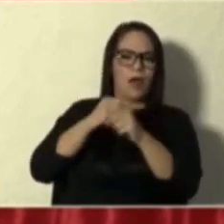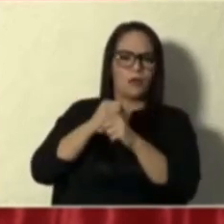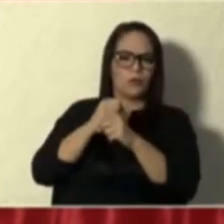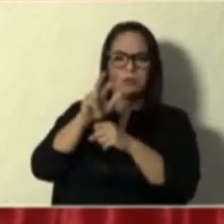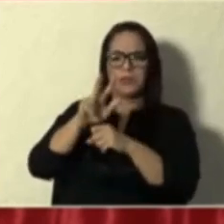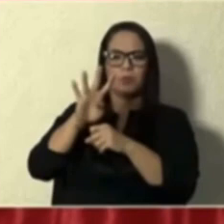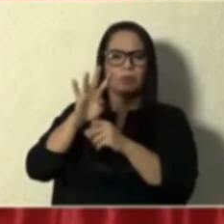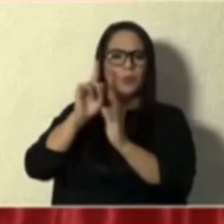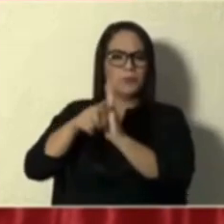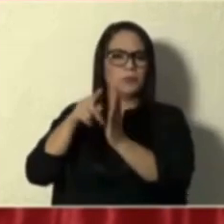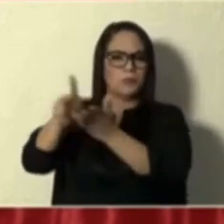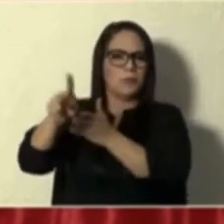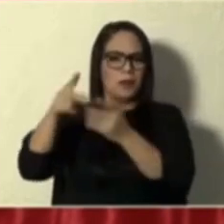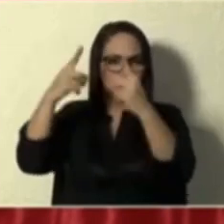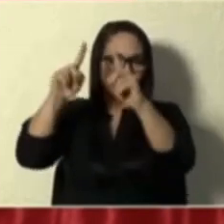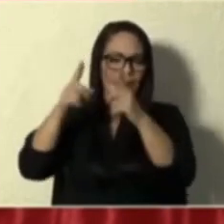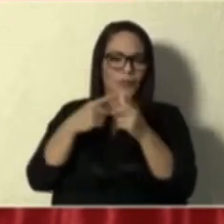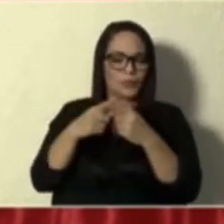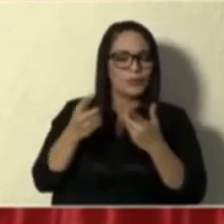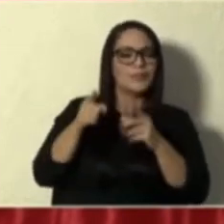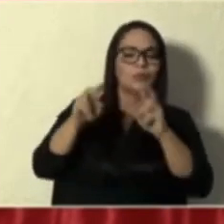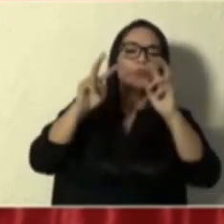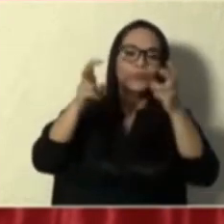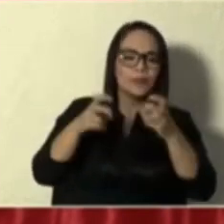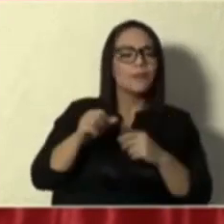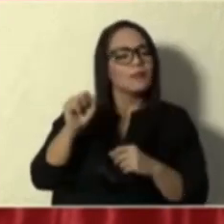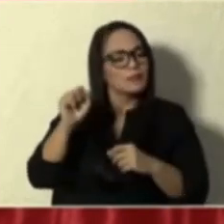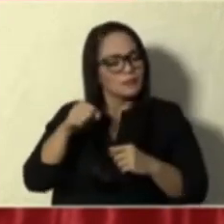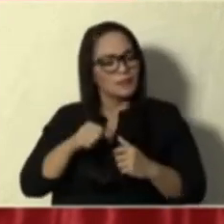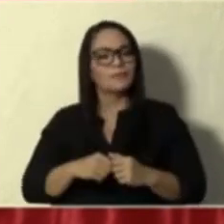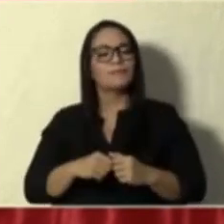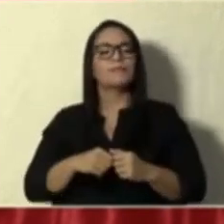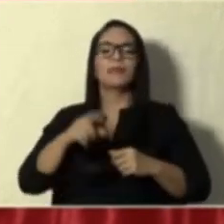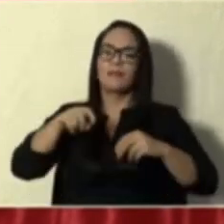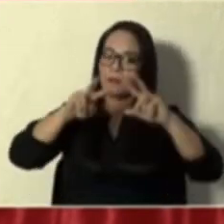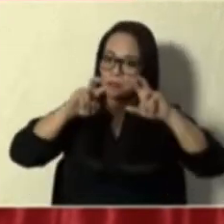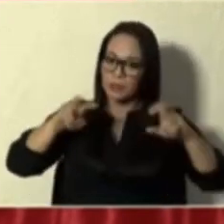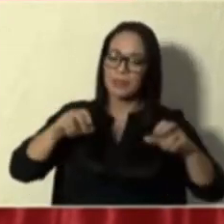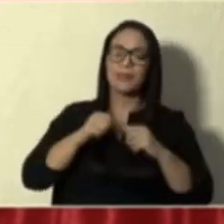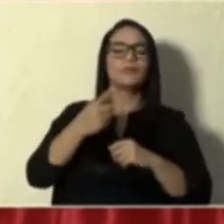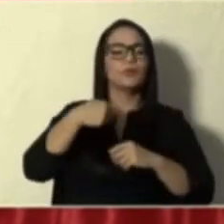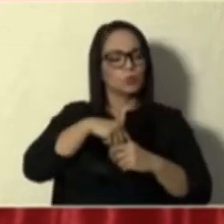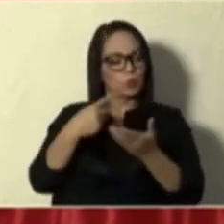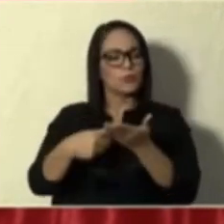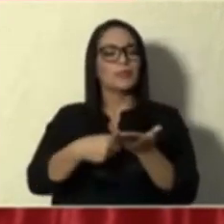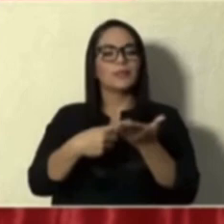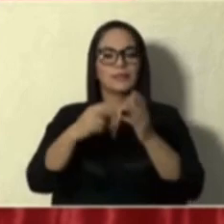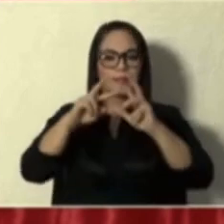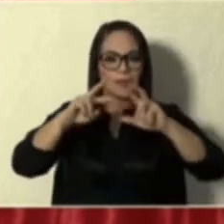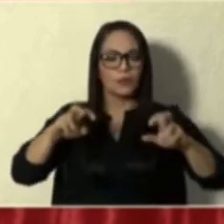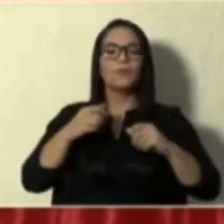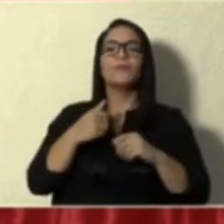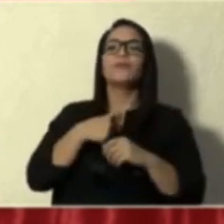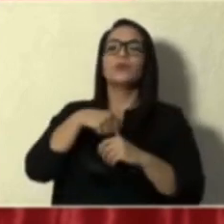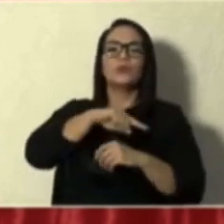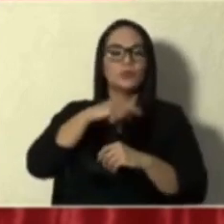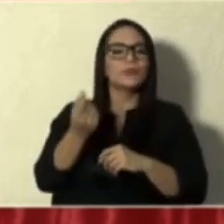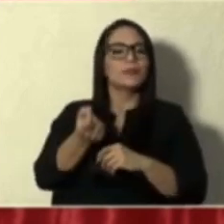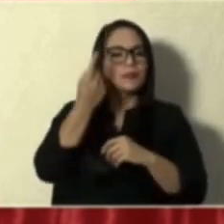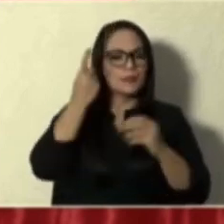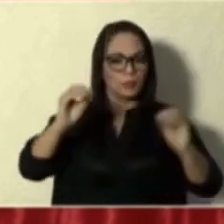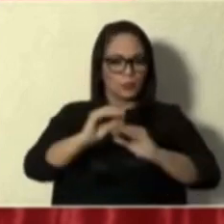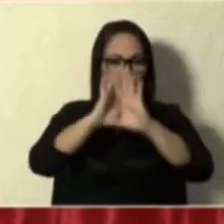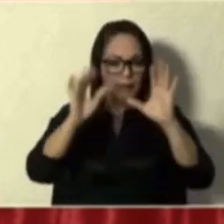Entonces, sí, es un tema que hay que analizar, lo estamos analizando, tenemos clarísimo